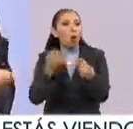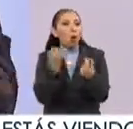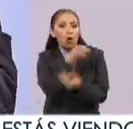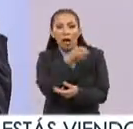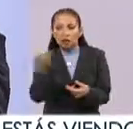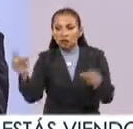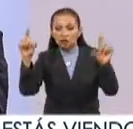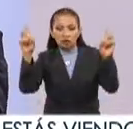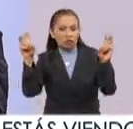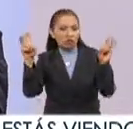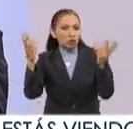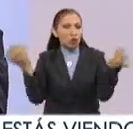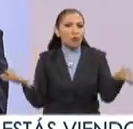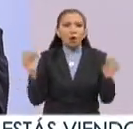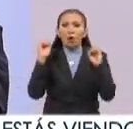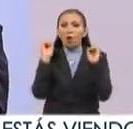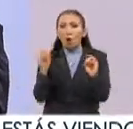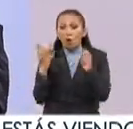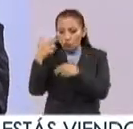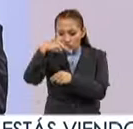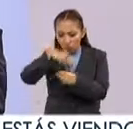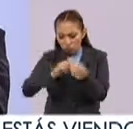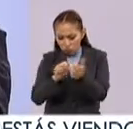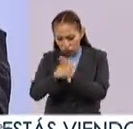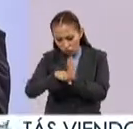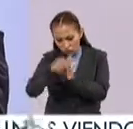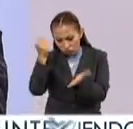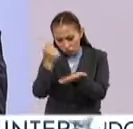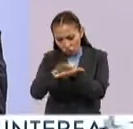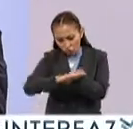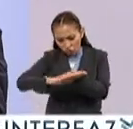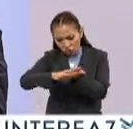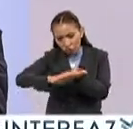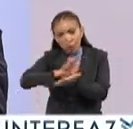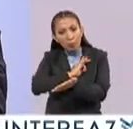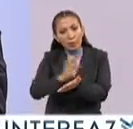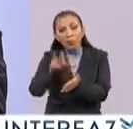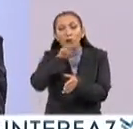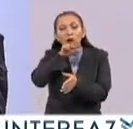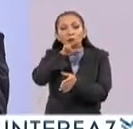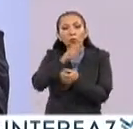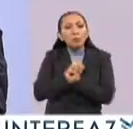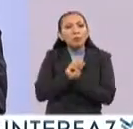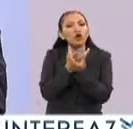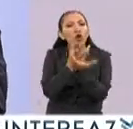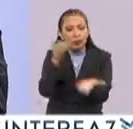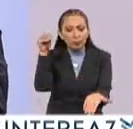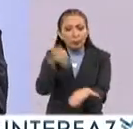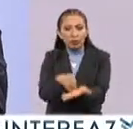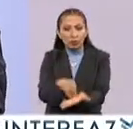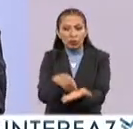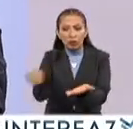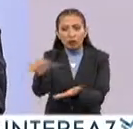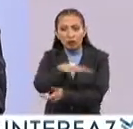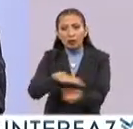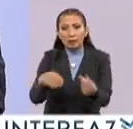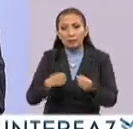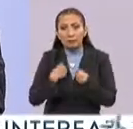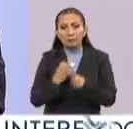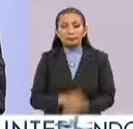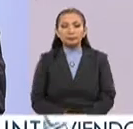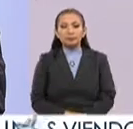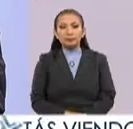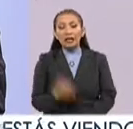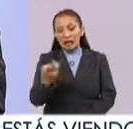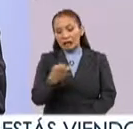oración o de un recorte puedan expresar qué es lo que les preocupa en este ámbito territorial. Que aquí